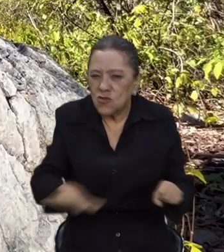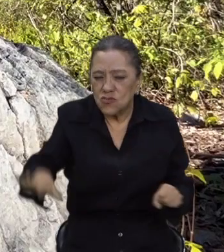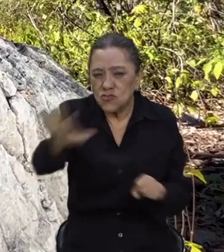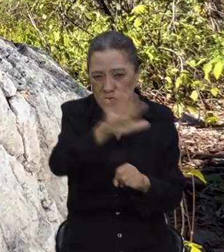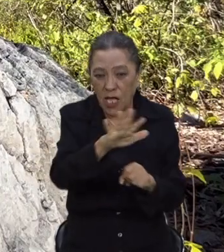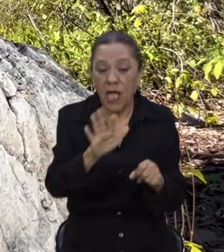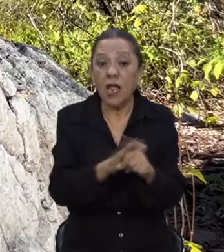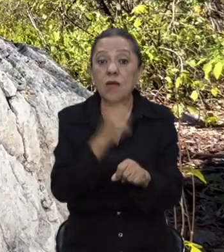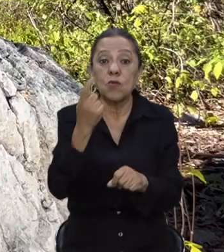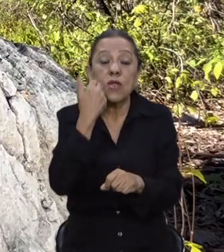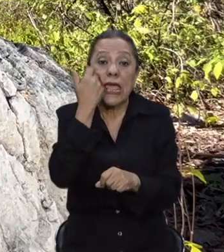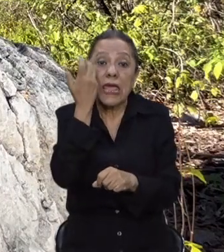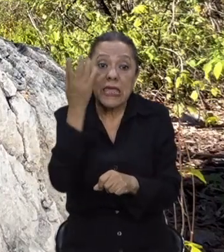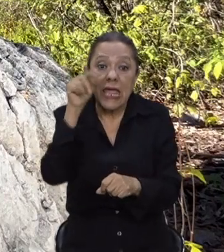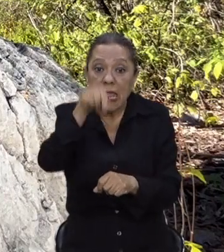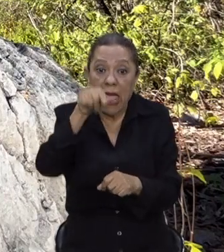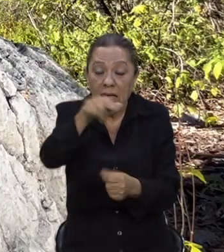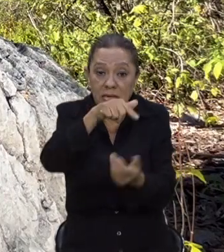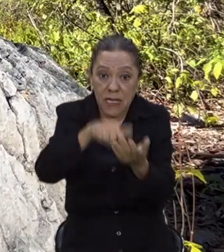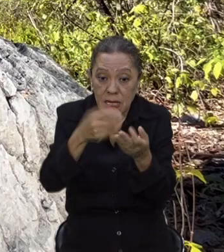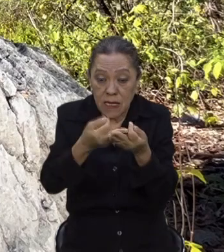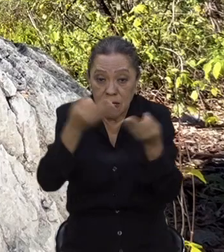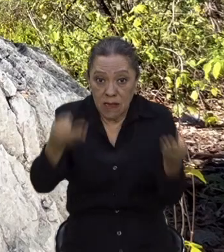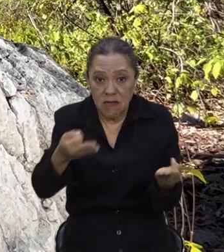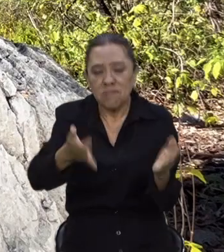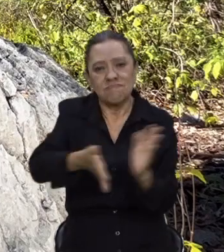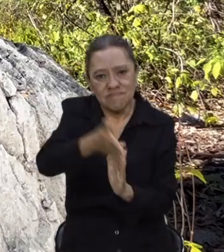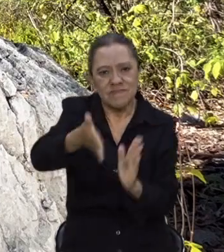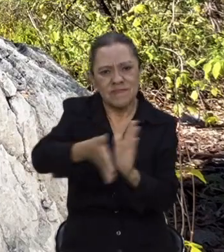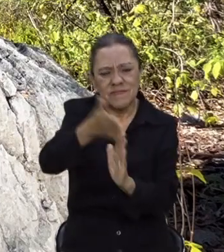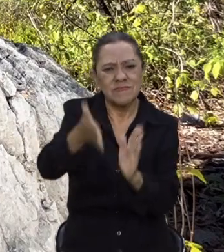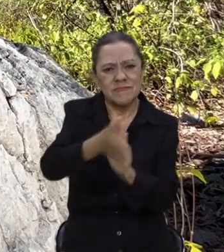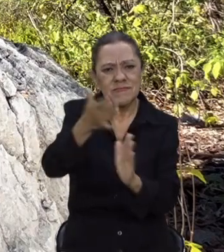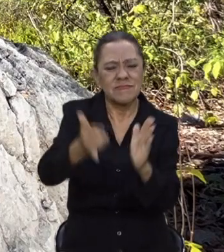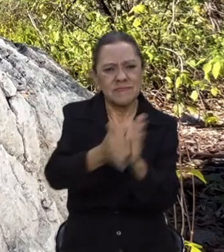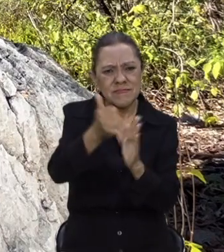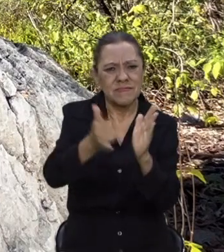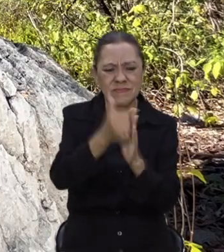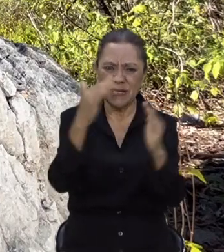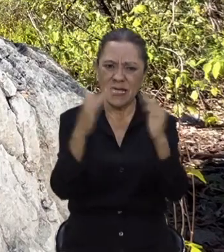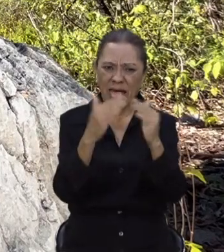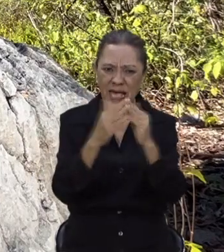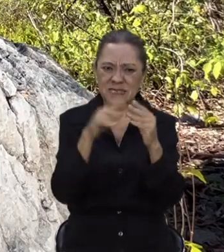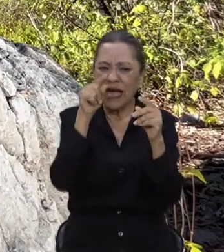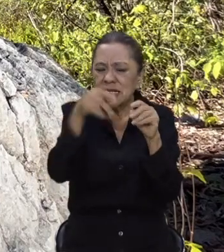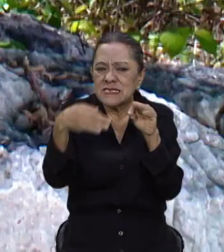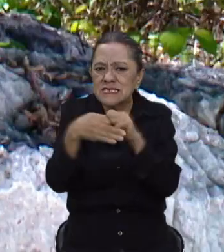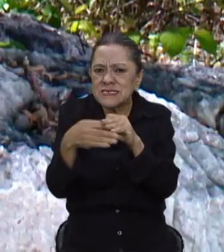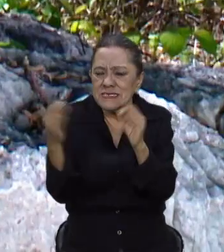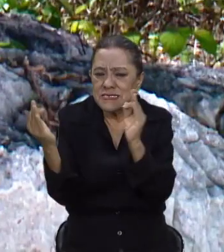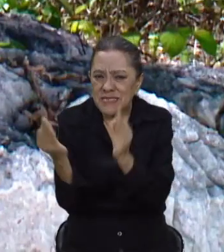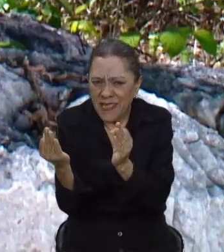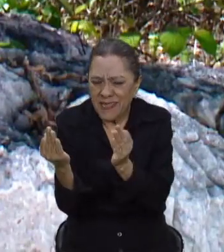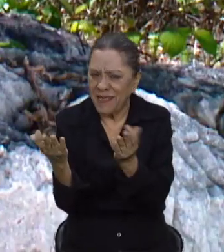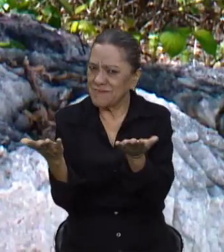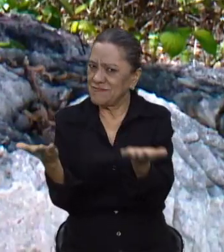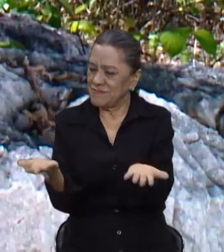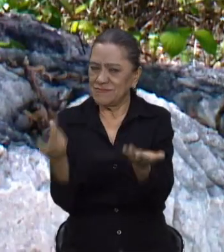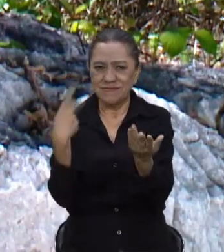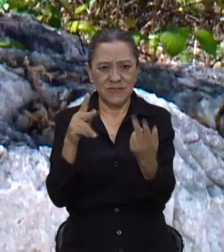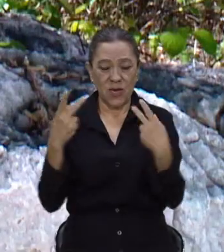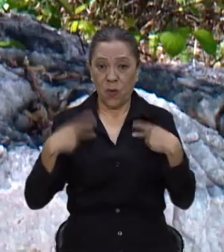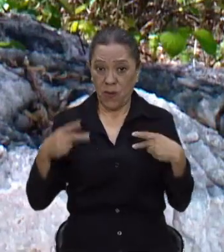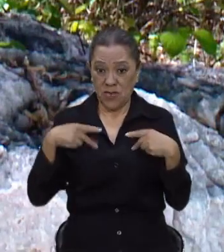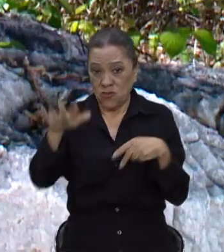en la cual se querían construir casas, habitación cerca de estos límites, sin embargo la